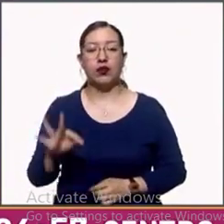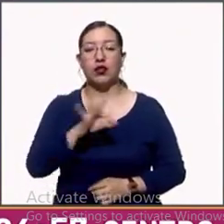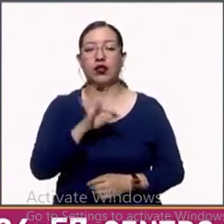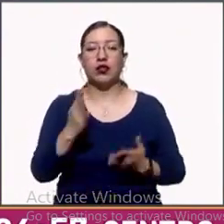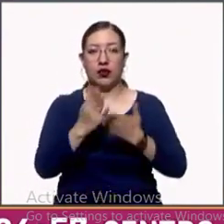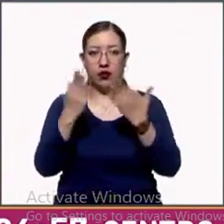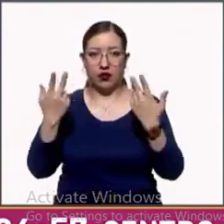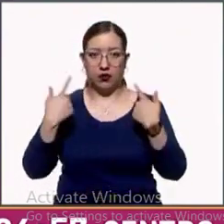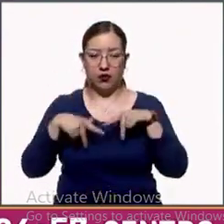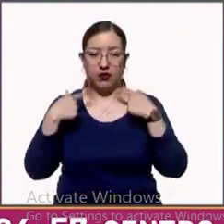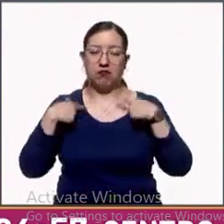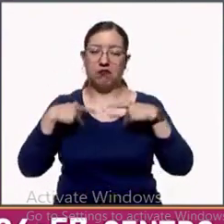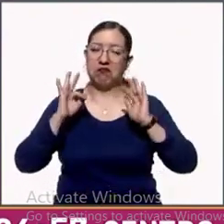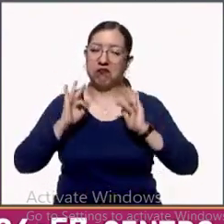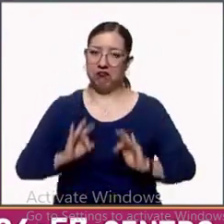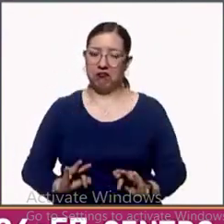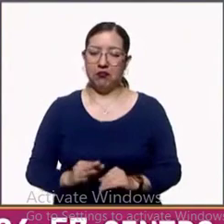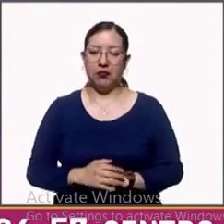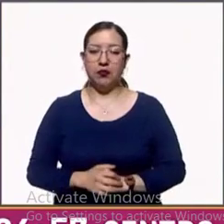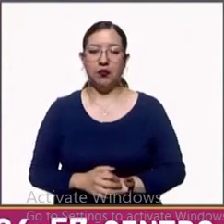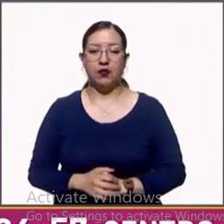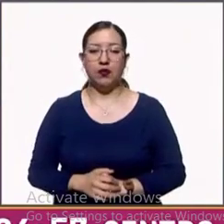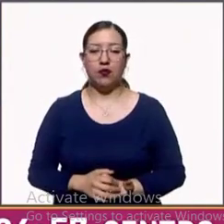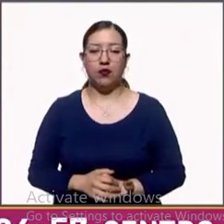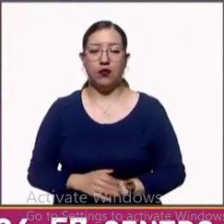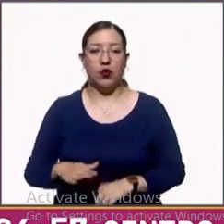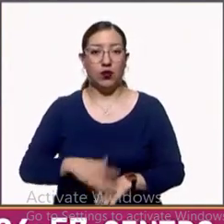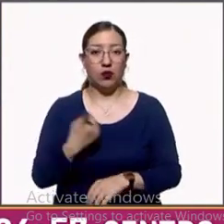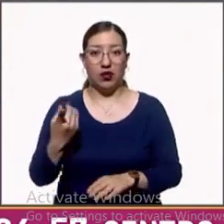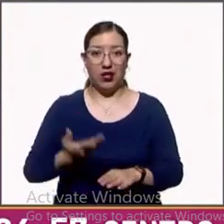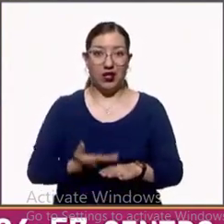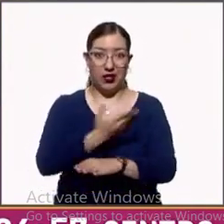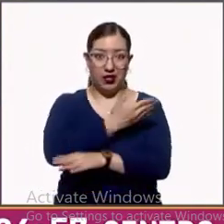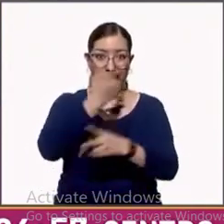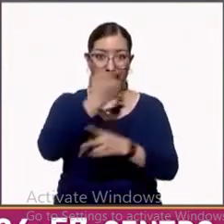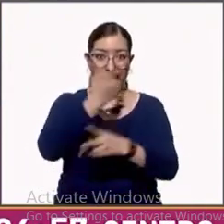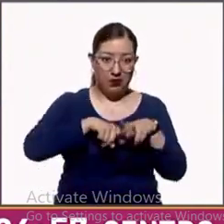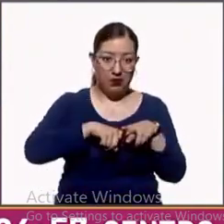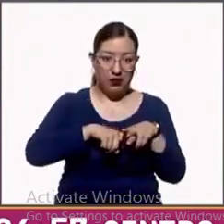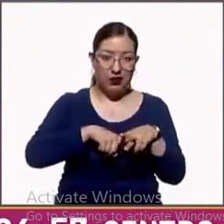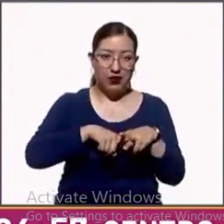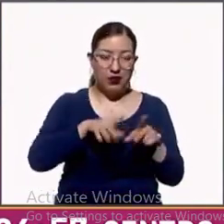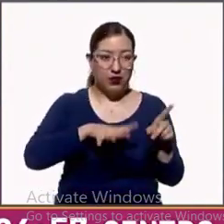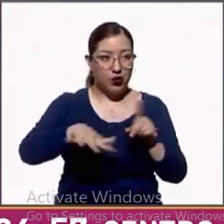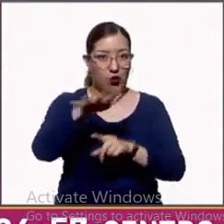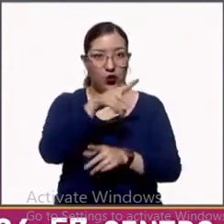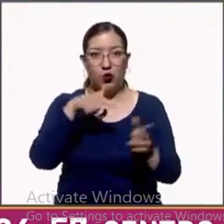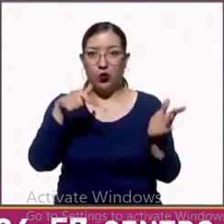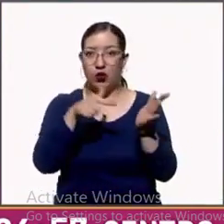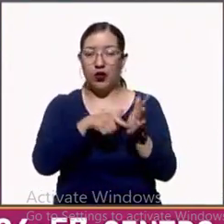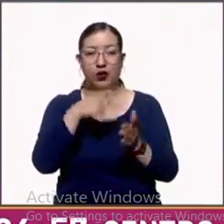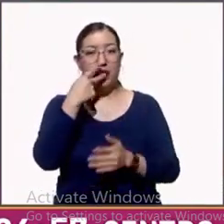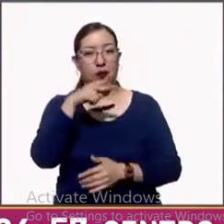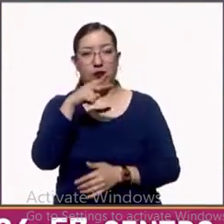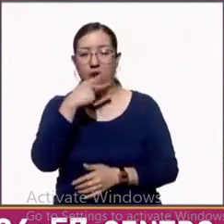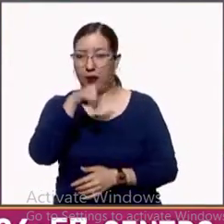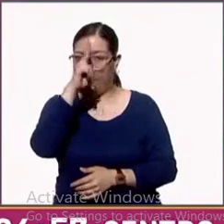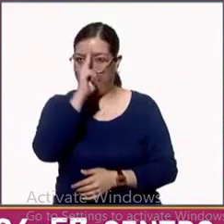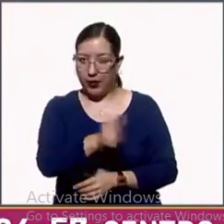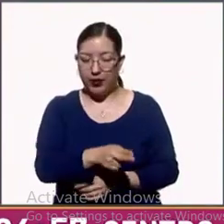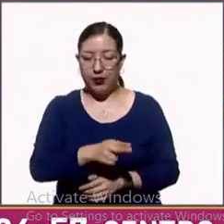movimiento empezó, el de espacios libres de humo, pues nuevamente los fumadores se defendieron,